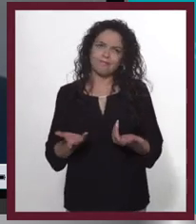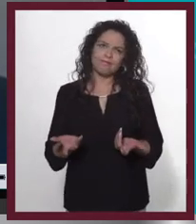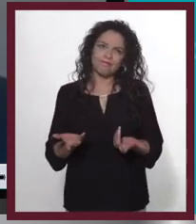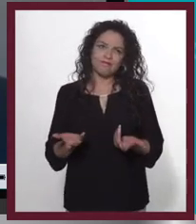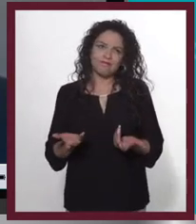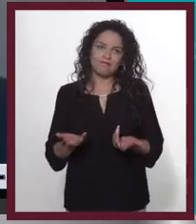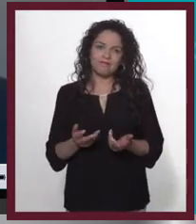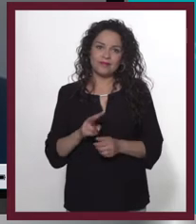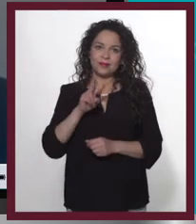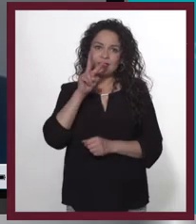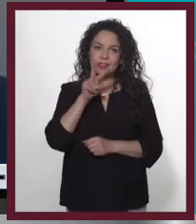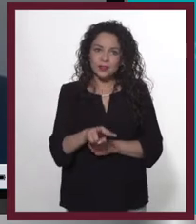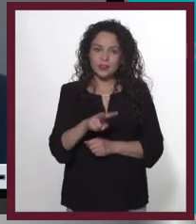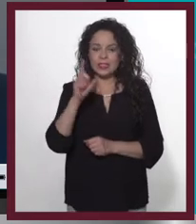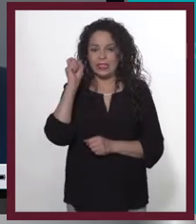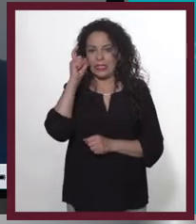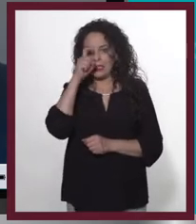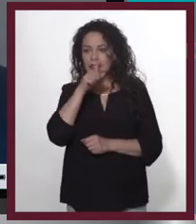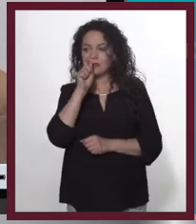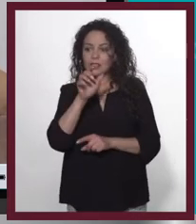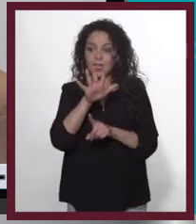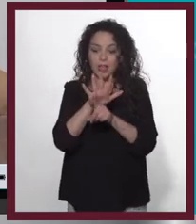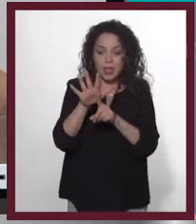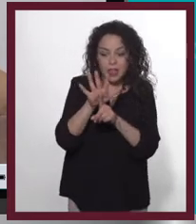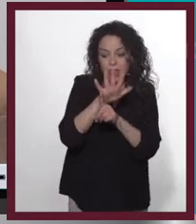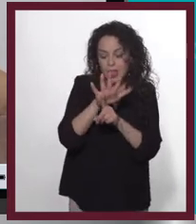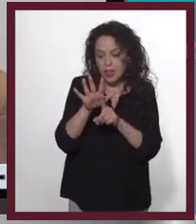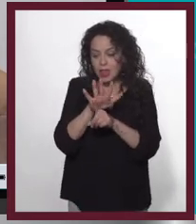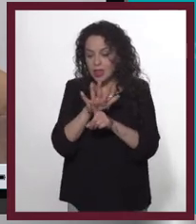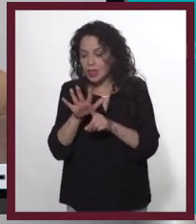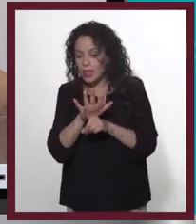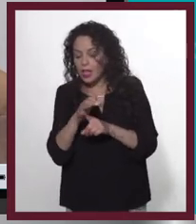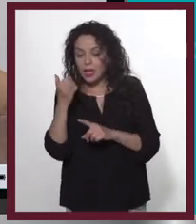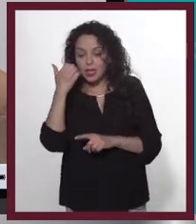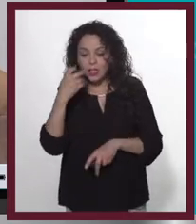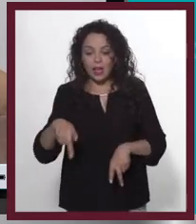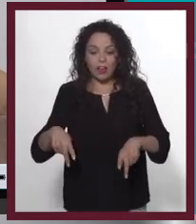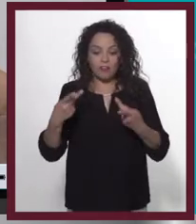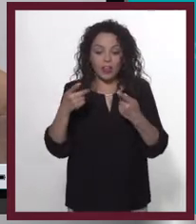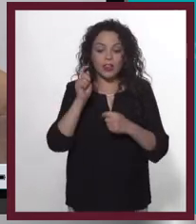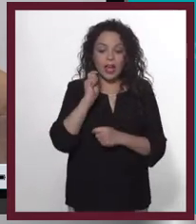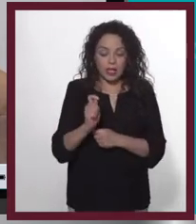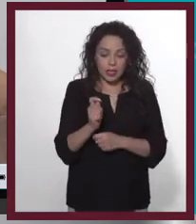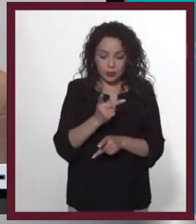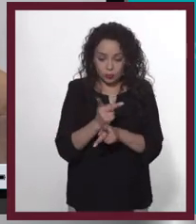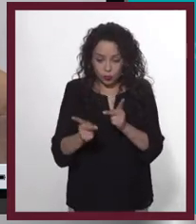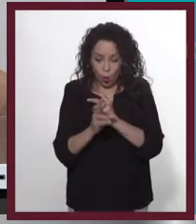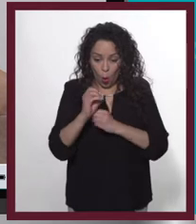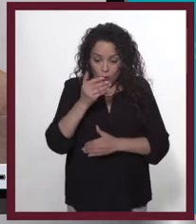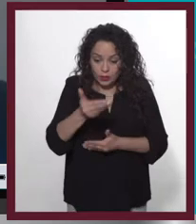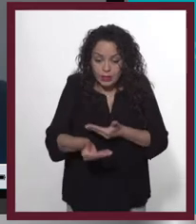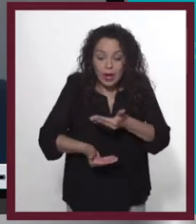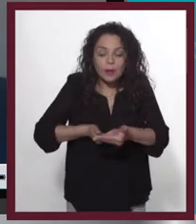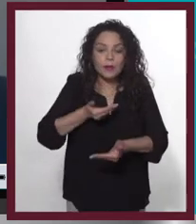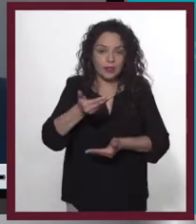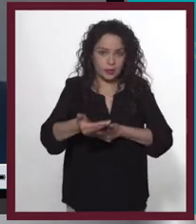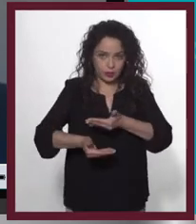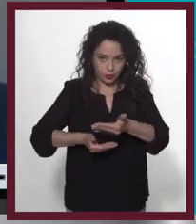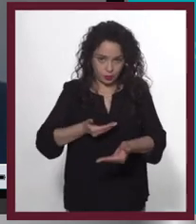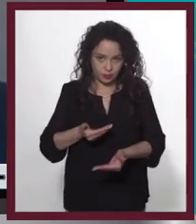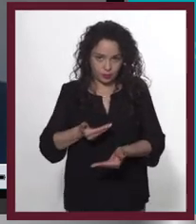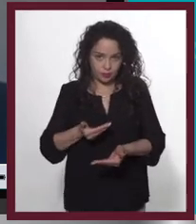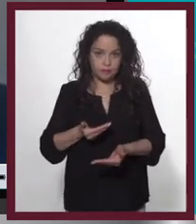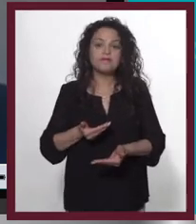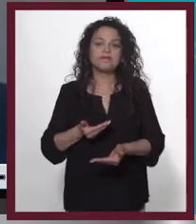publicidad tiende a ser muy persuasiva. Se nos va a tratar de vender un producto o un servicio y se nos va a